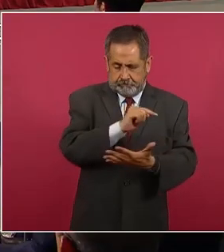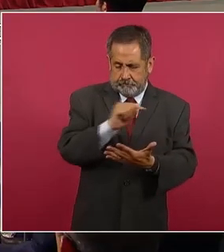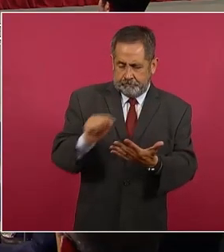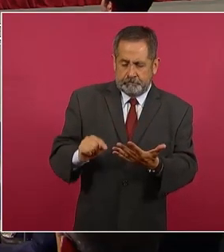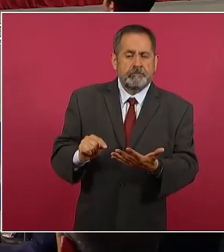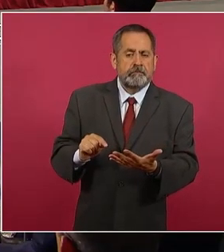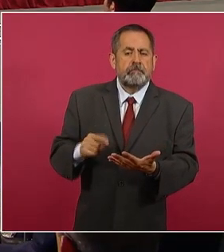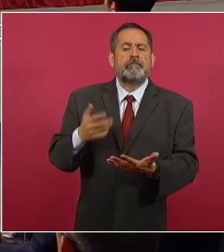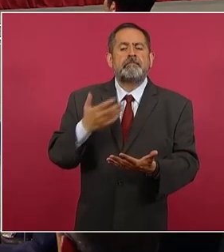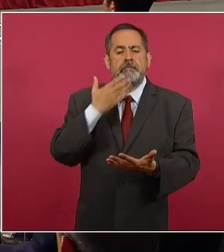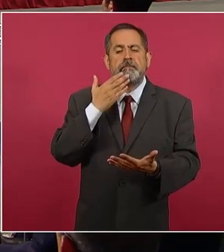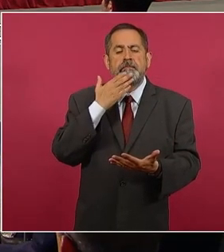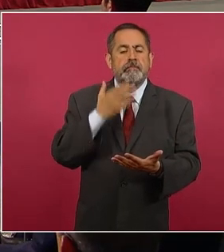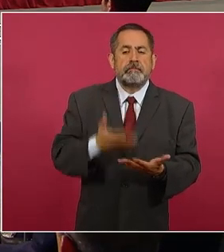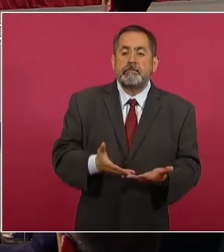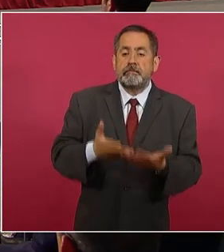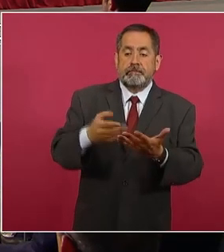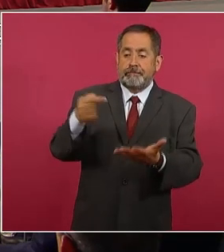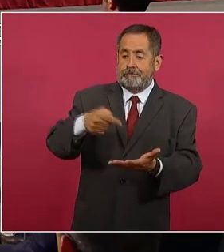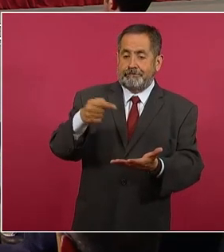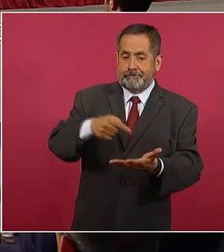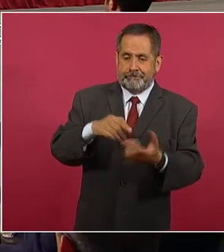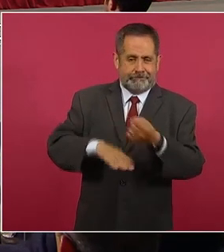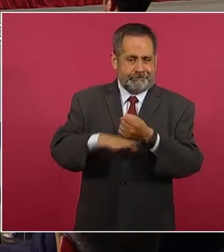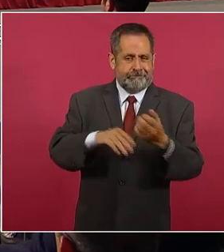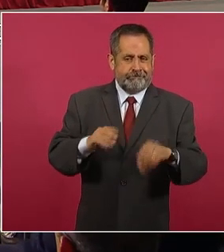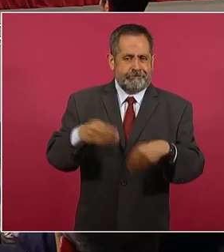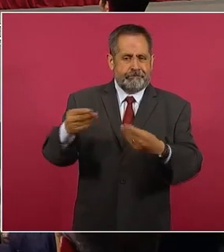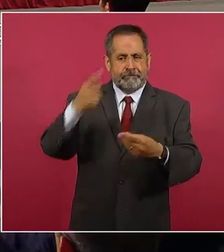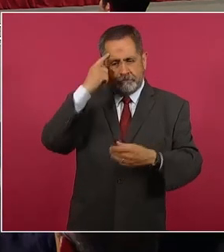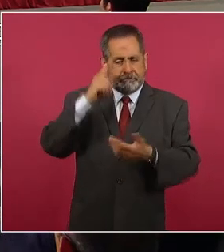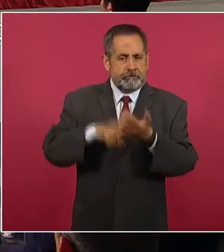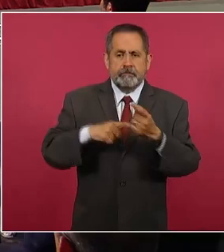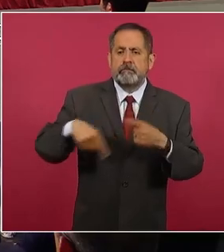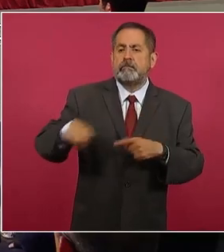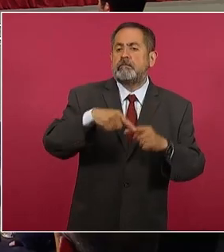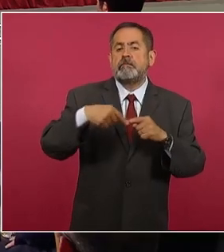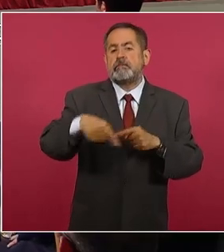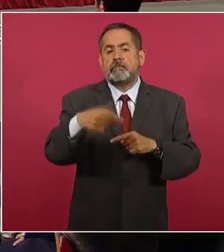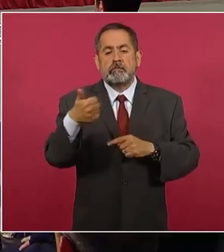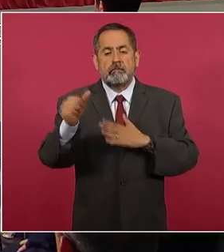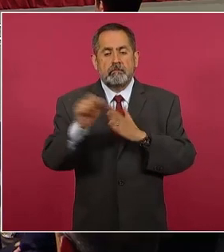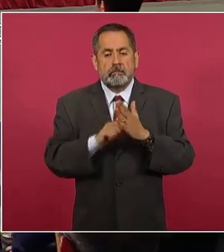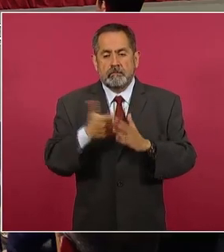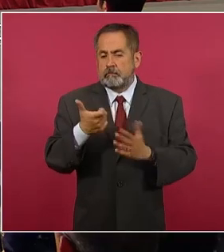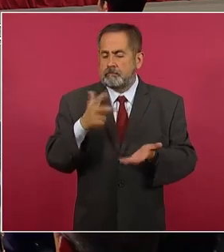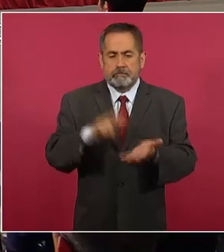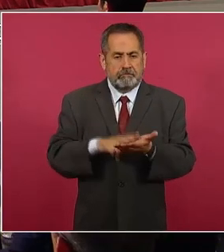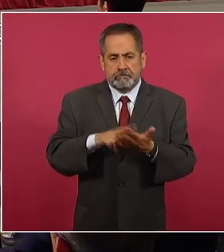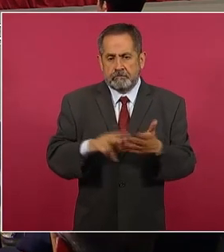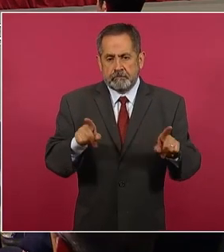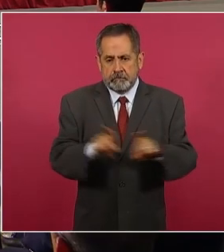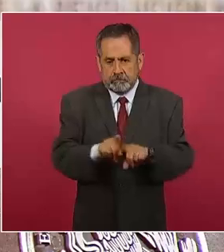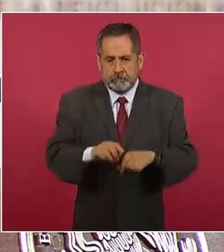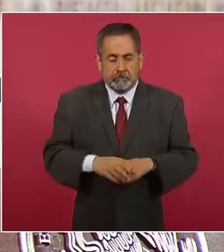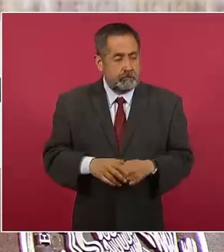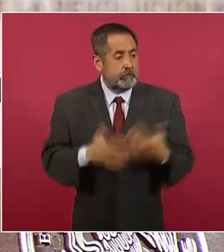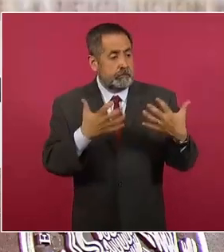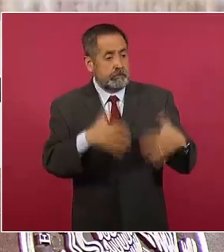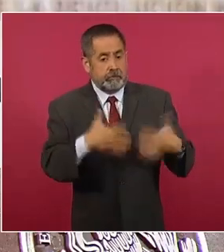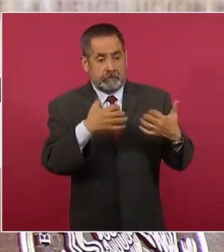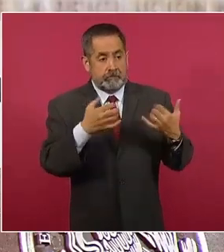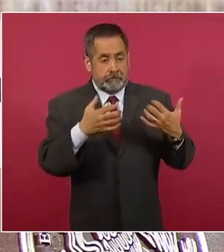tener el acuerdo de que la canasta básica se estabilice para los próximos seis meses. Las industrias van a tener la